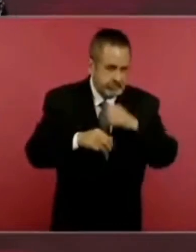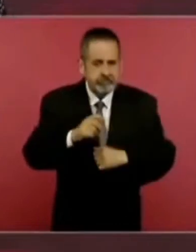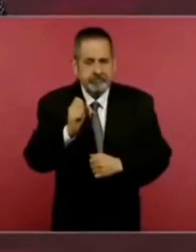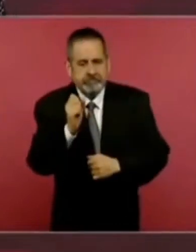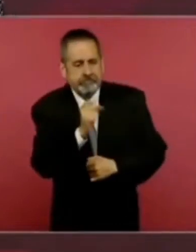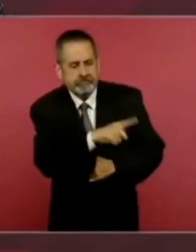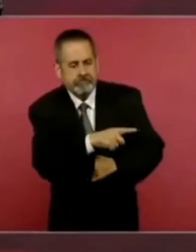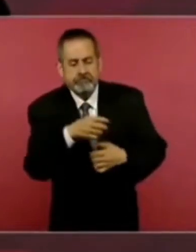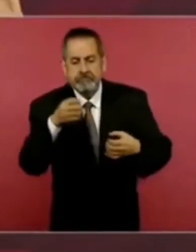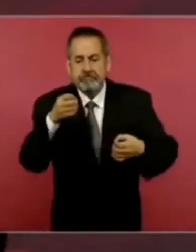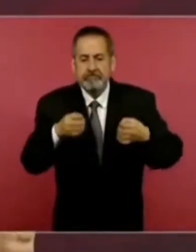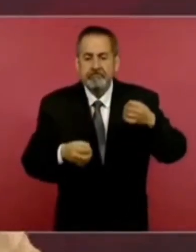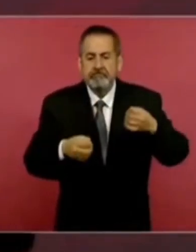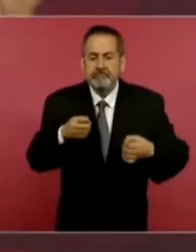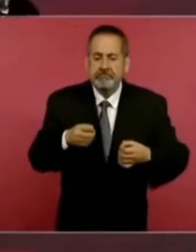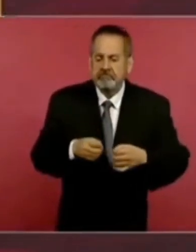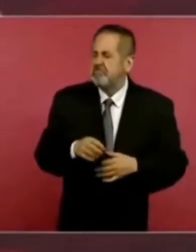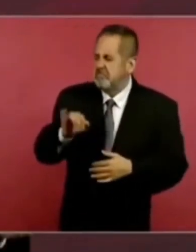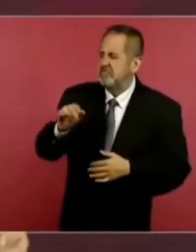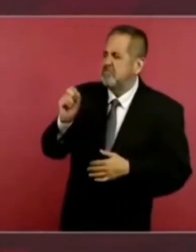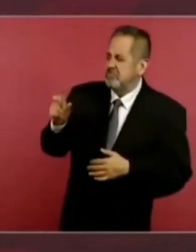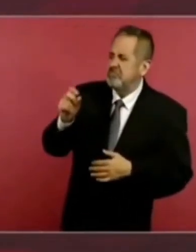para afuera, todos.